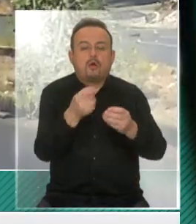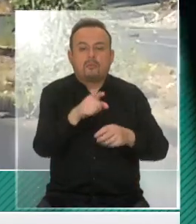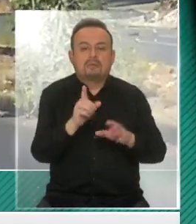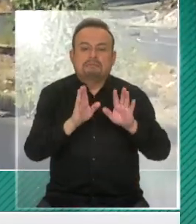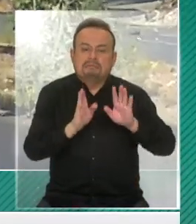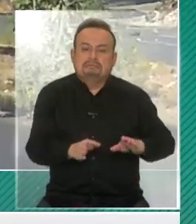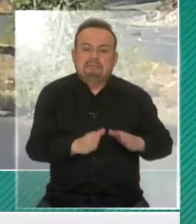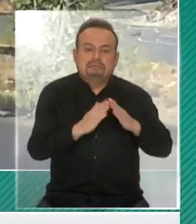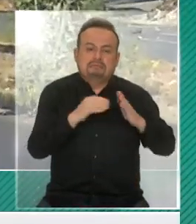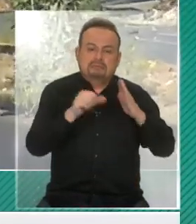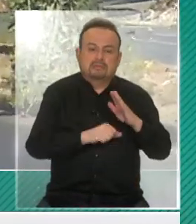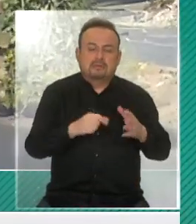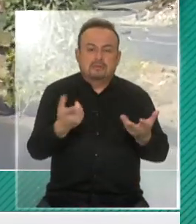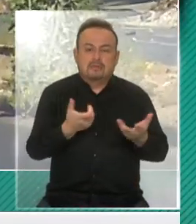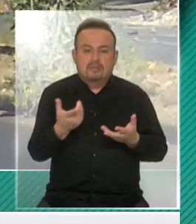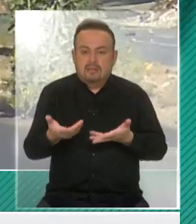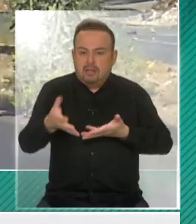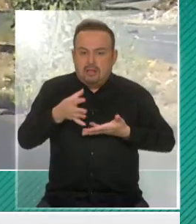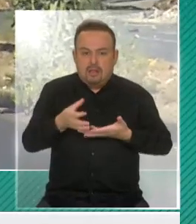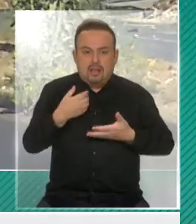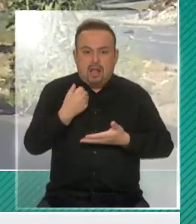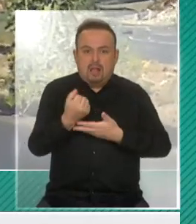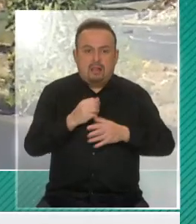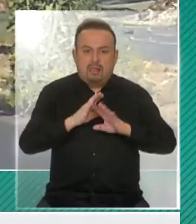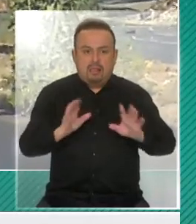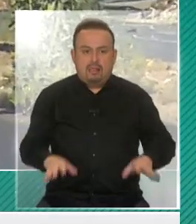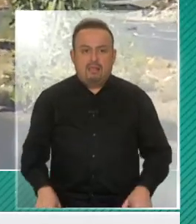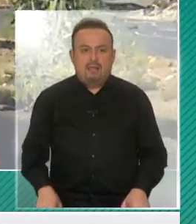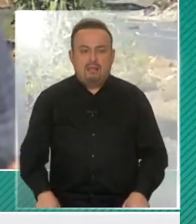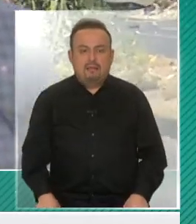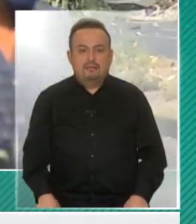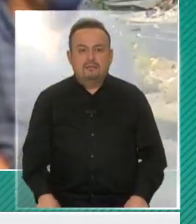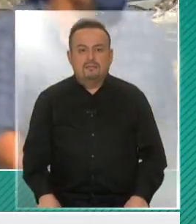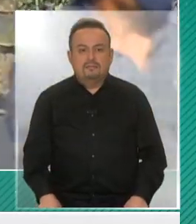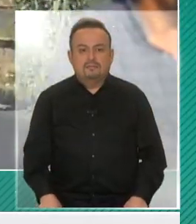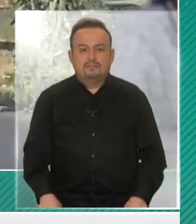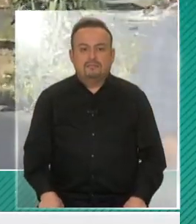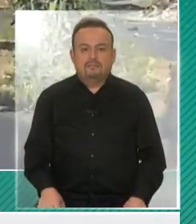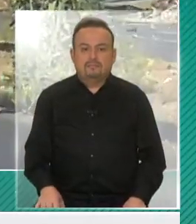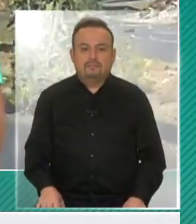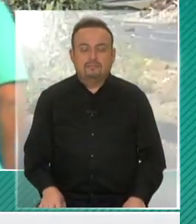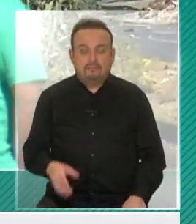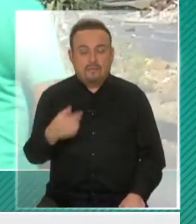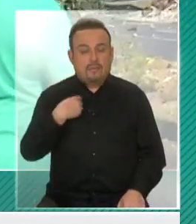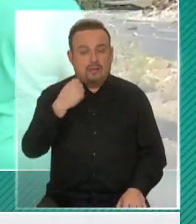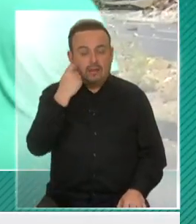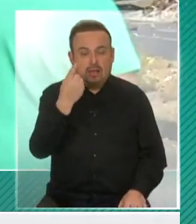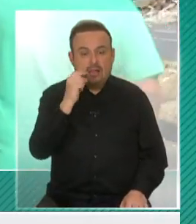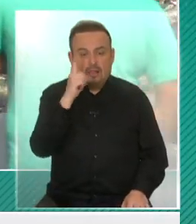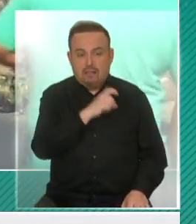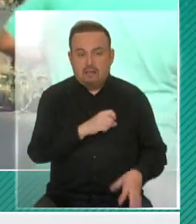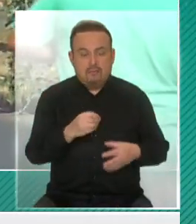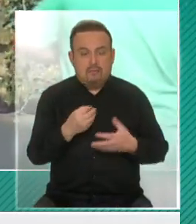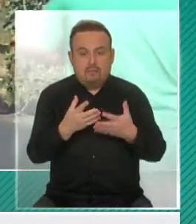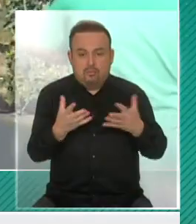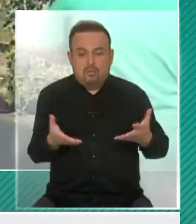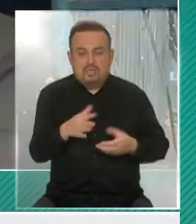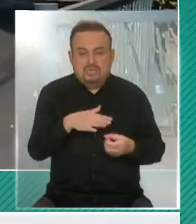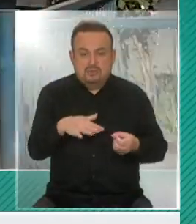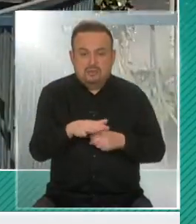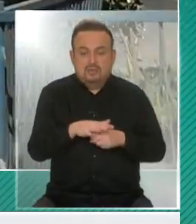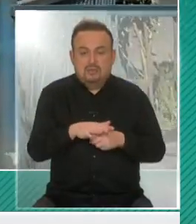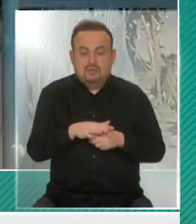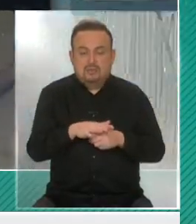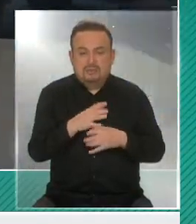que se mantengan en confinamiento cuando no han recibido las ayudas que se han prometido? Andrea, entiendo que es difícil, entiendo que es muy difícil la situación